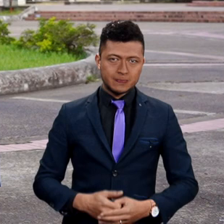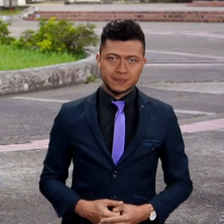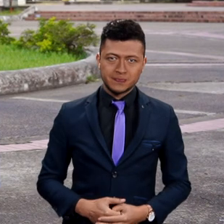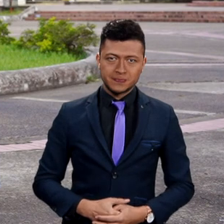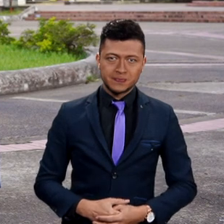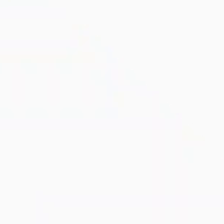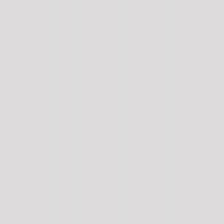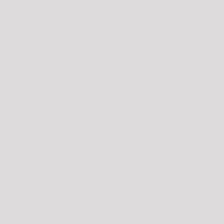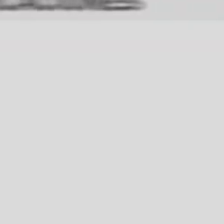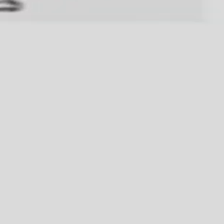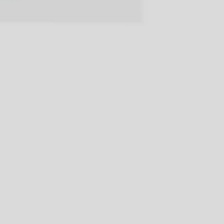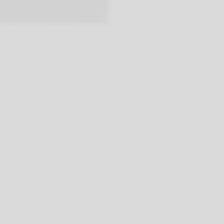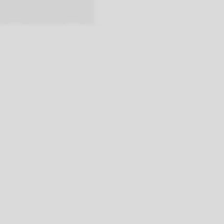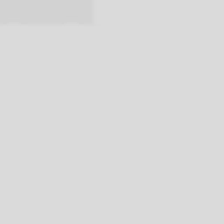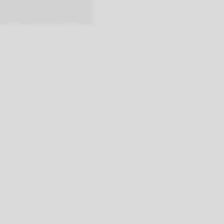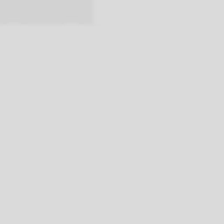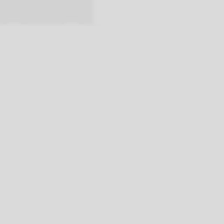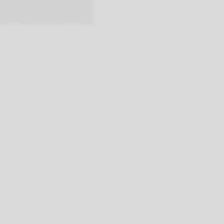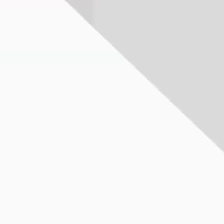del Cambio.